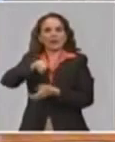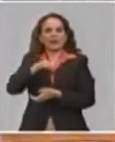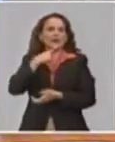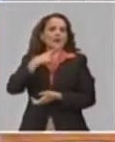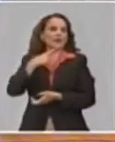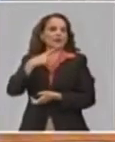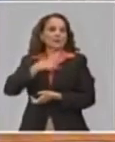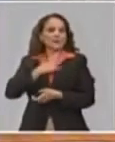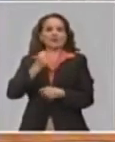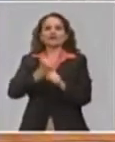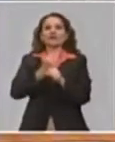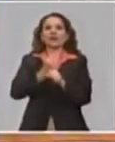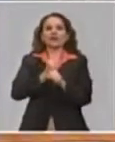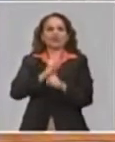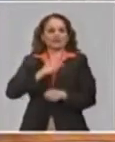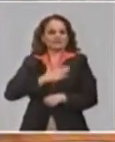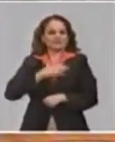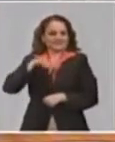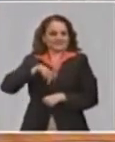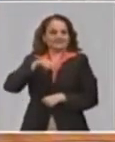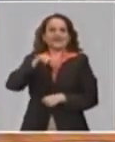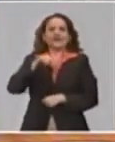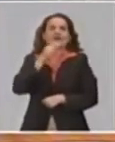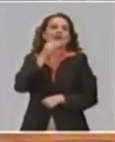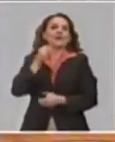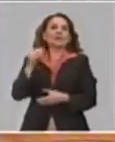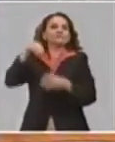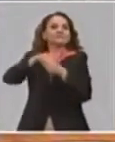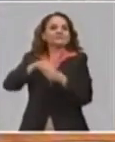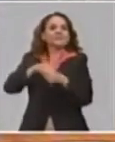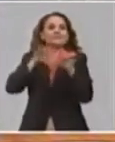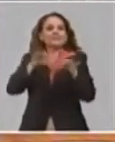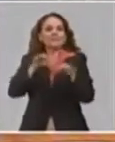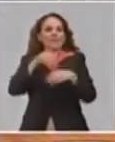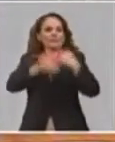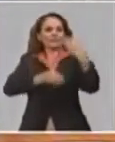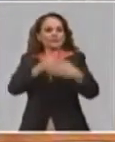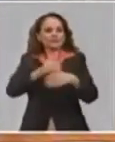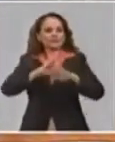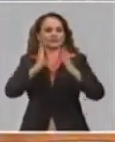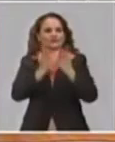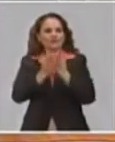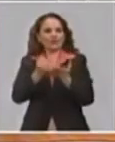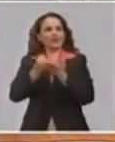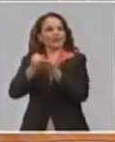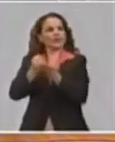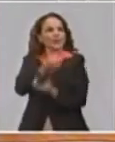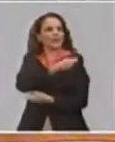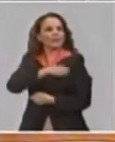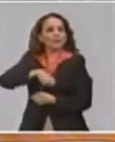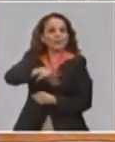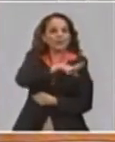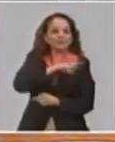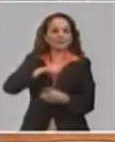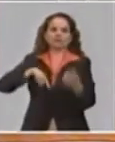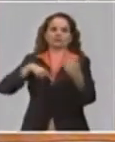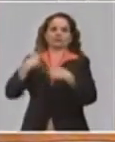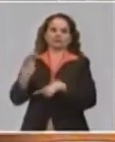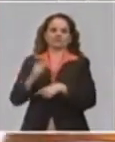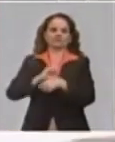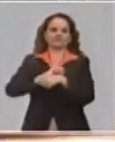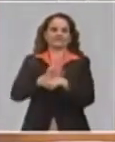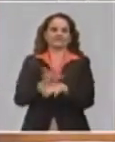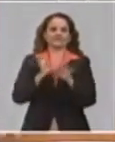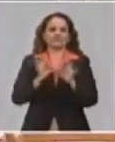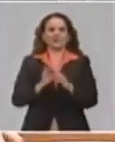propia han buscado muchas alternativas y se han insertado en este proceso. Y eso verdaderamente es muy positivo y